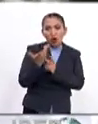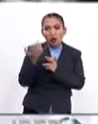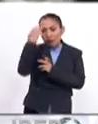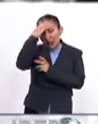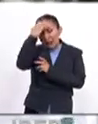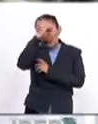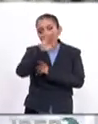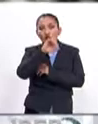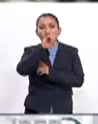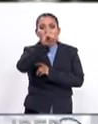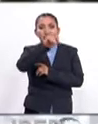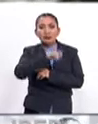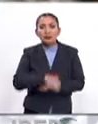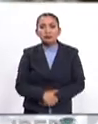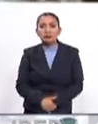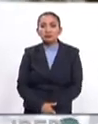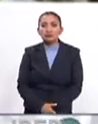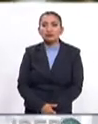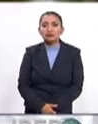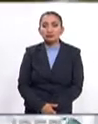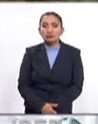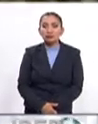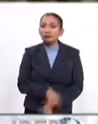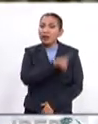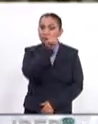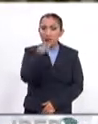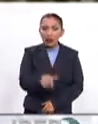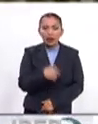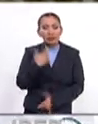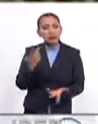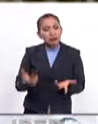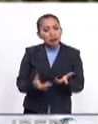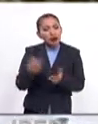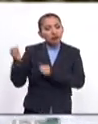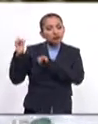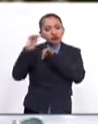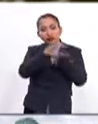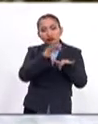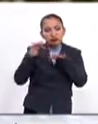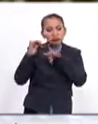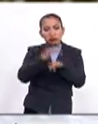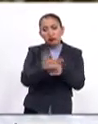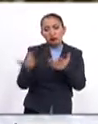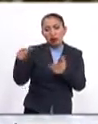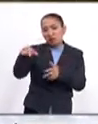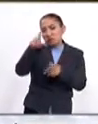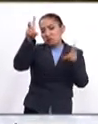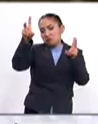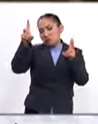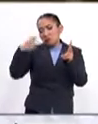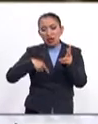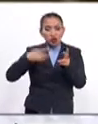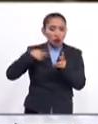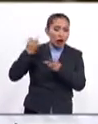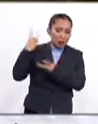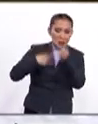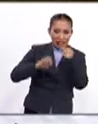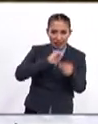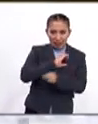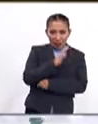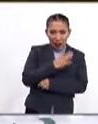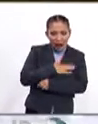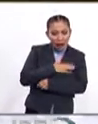experiencia en el Colegio de México. Luego, sucesivas oleadas de interés y de refugiados